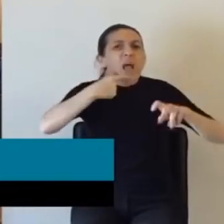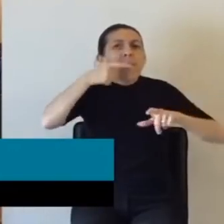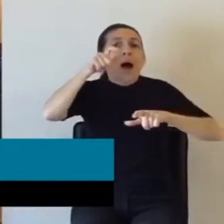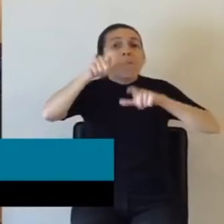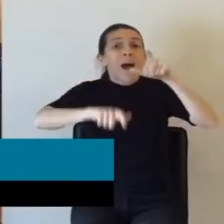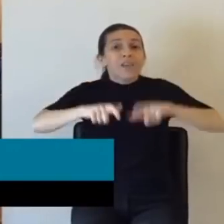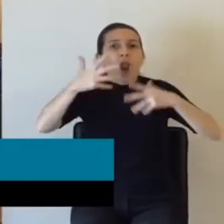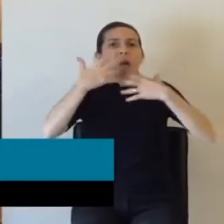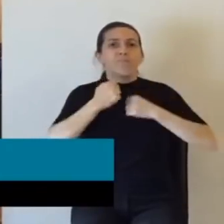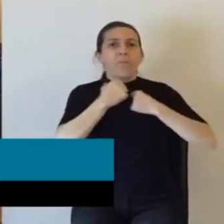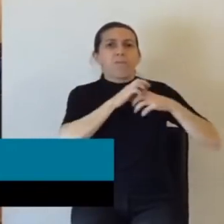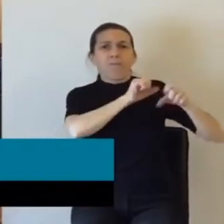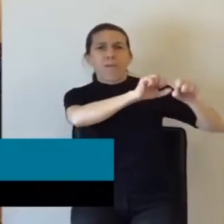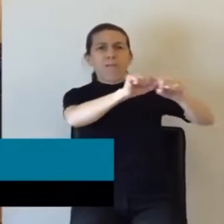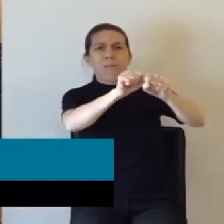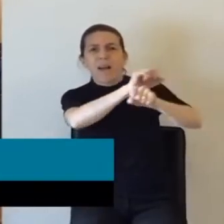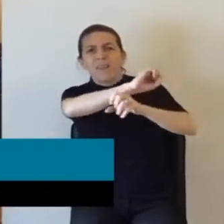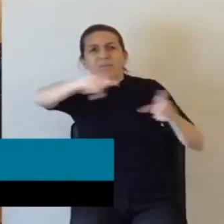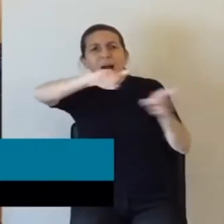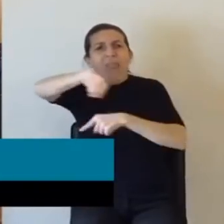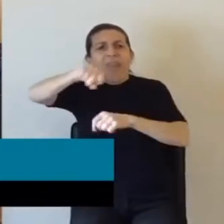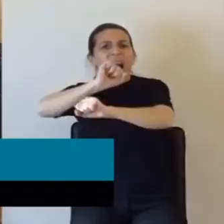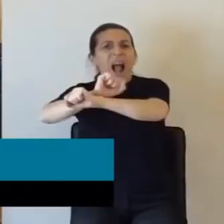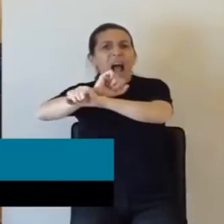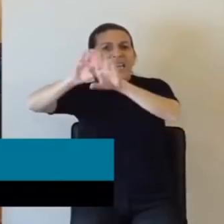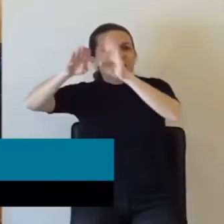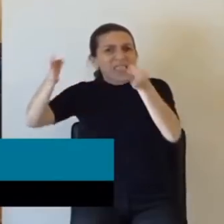detenidas en cárceles